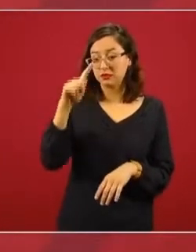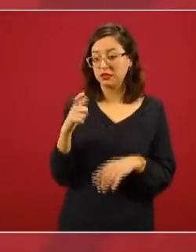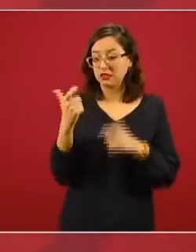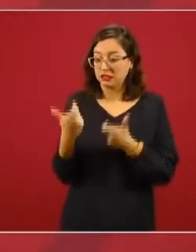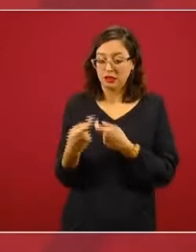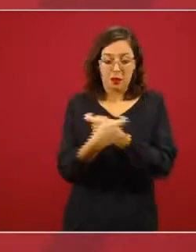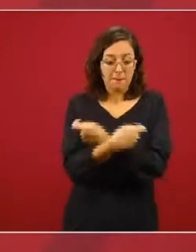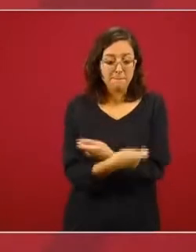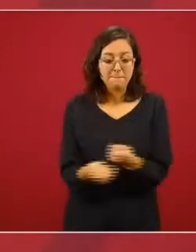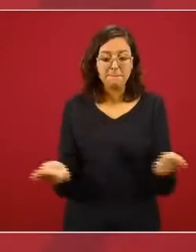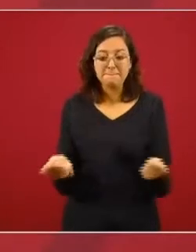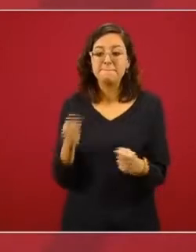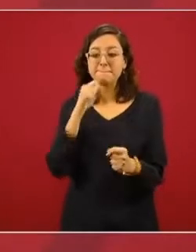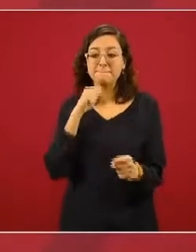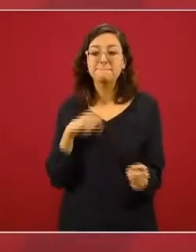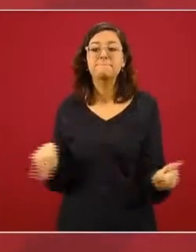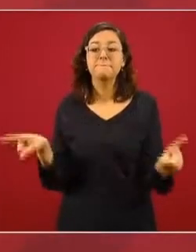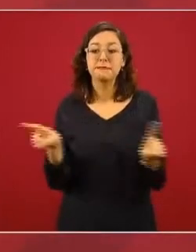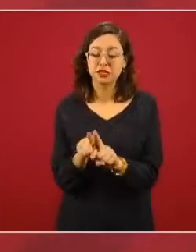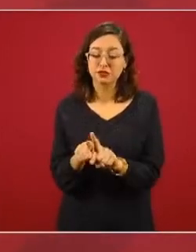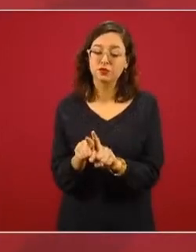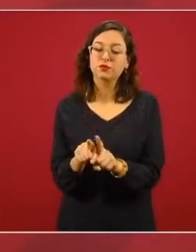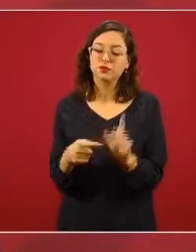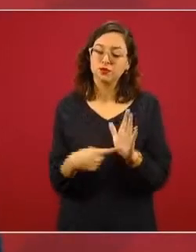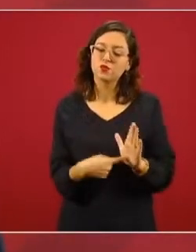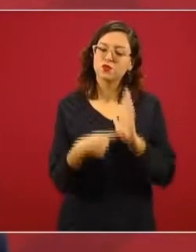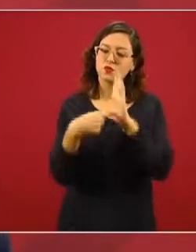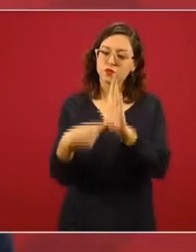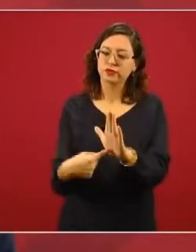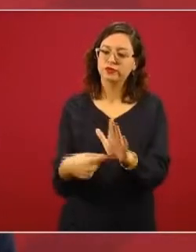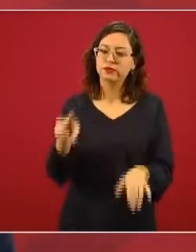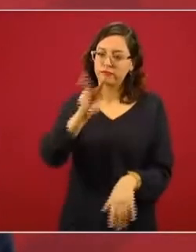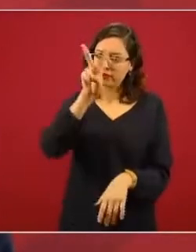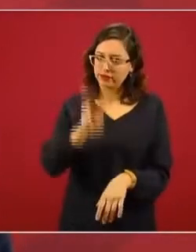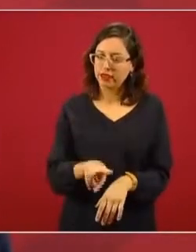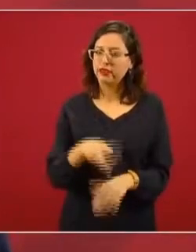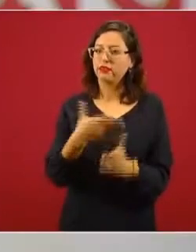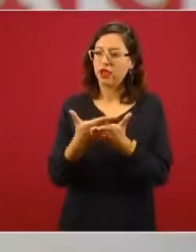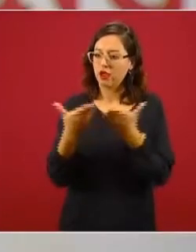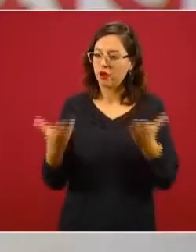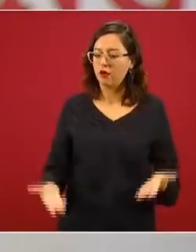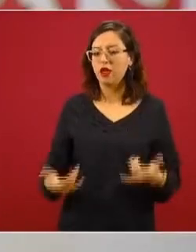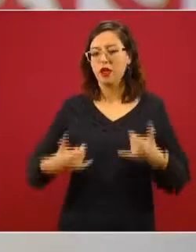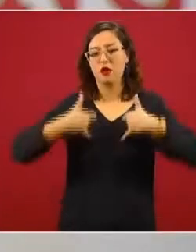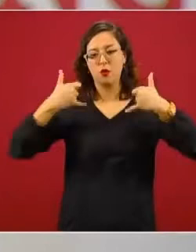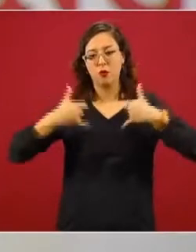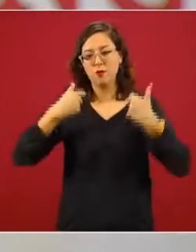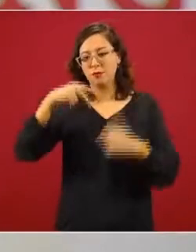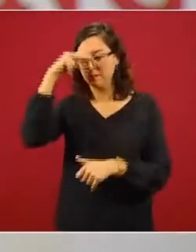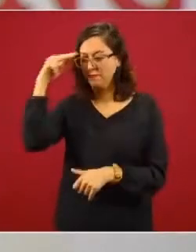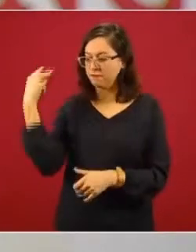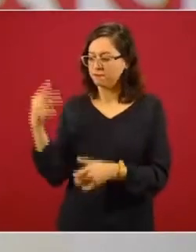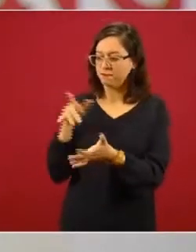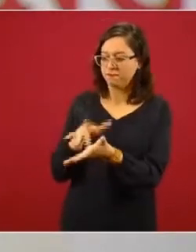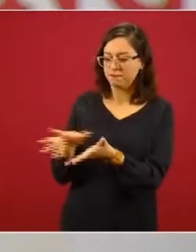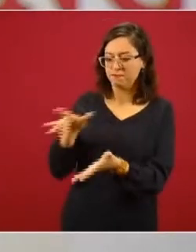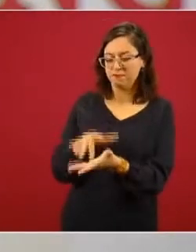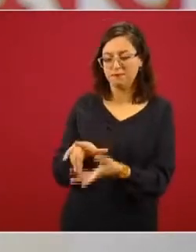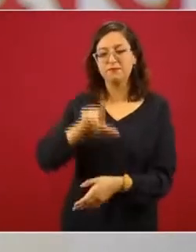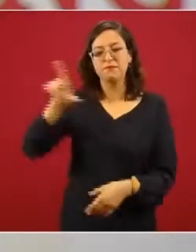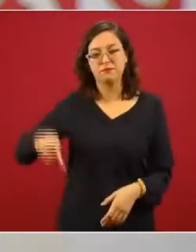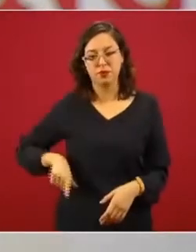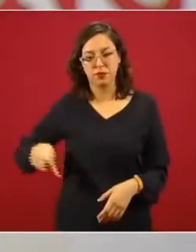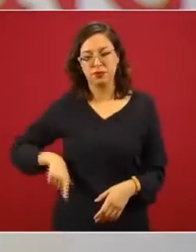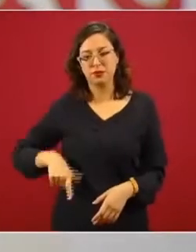Y sin duda alguna es una muestra más del apoyo a la juventud mexicana, que es uno de los propósitos del